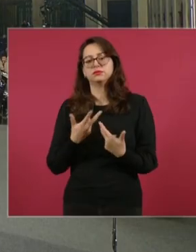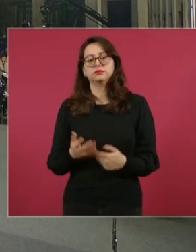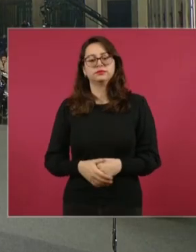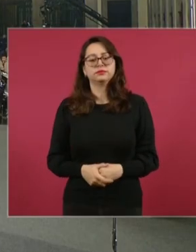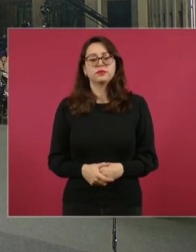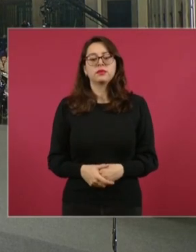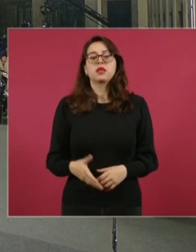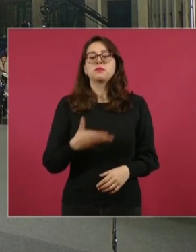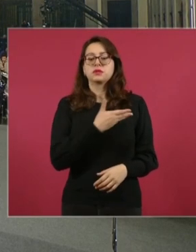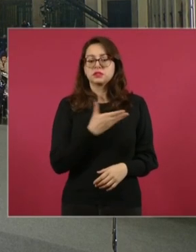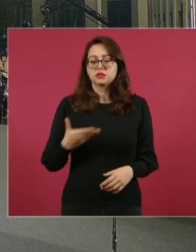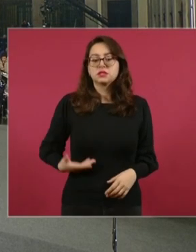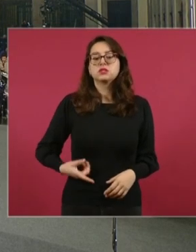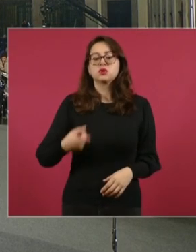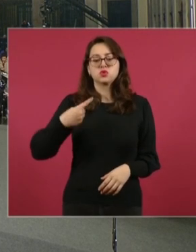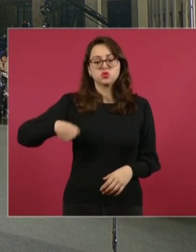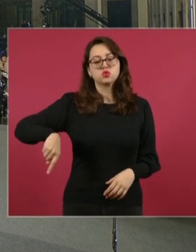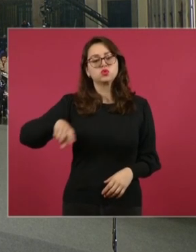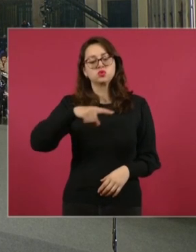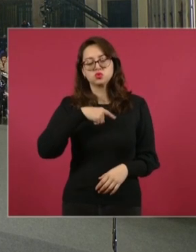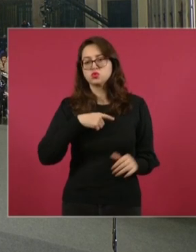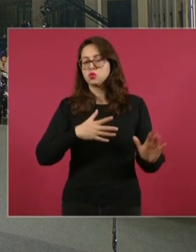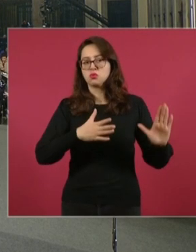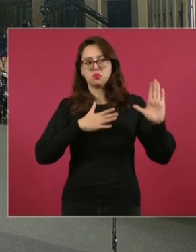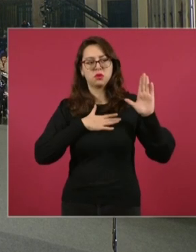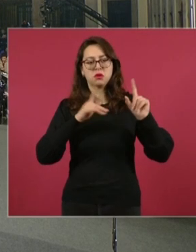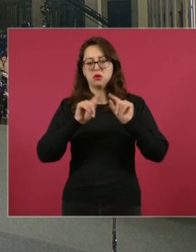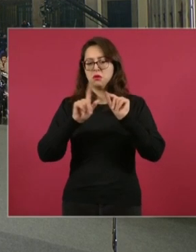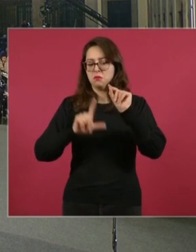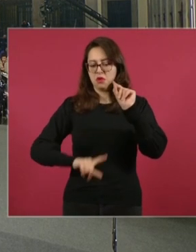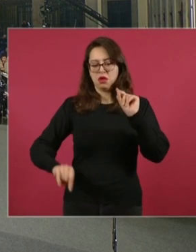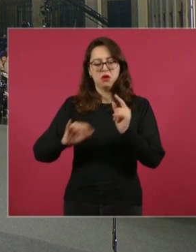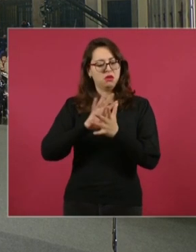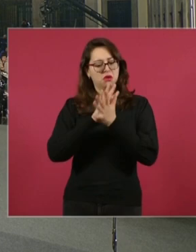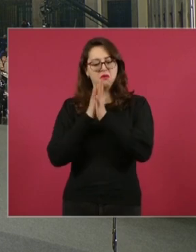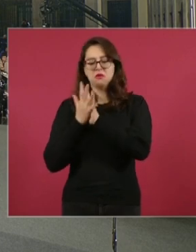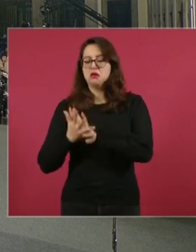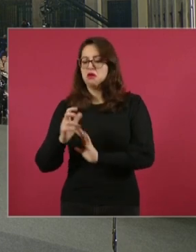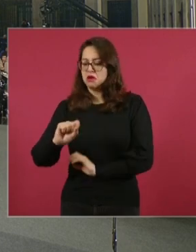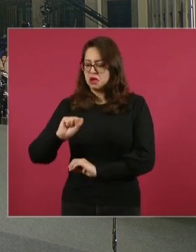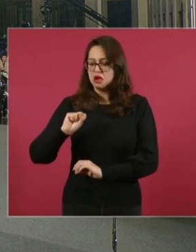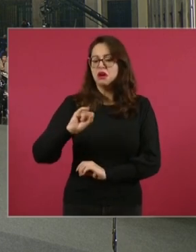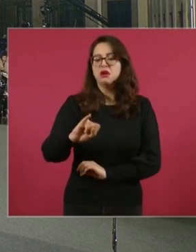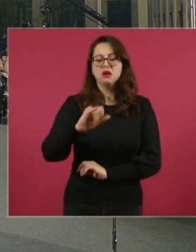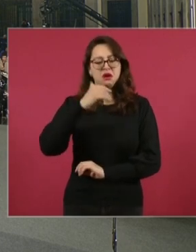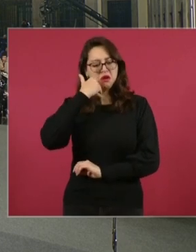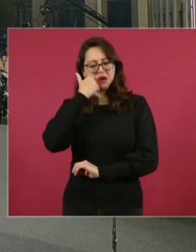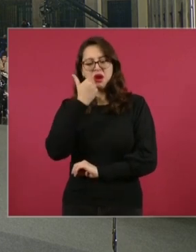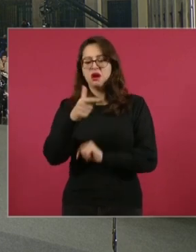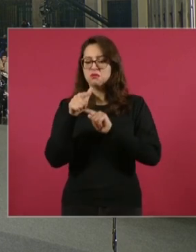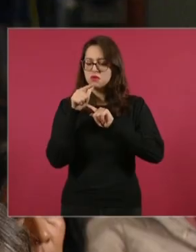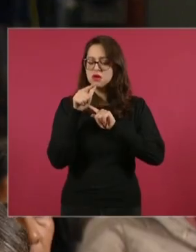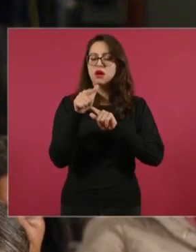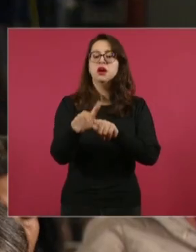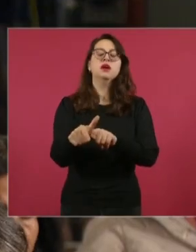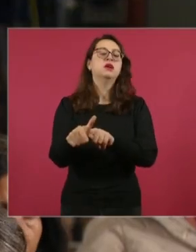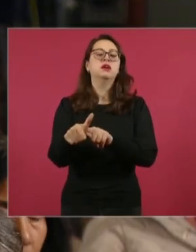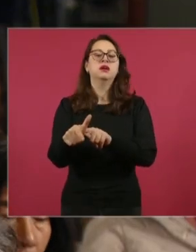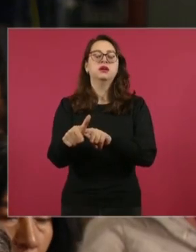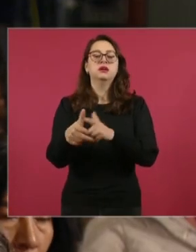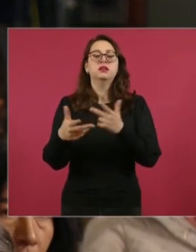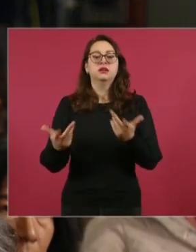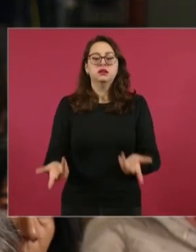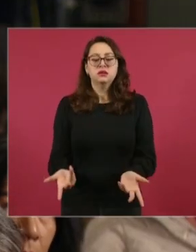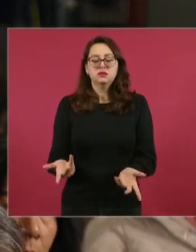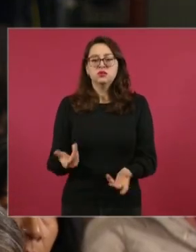Señor presidente, estamos muy comprometidos con usted y su proyecto de transformación. Nosotros y nuestras familias estaremos al pie de la cureña. Me hablan de esta frase de la